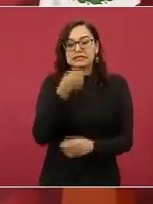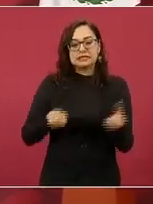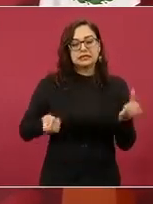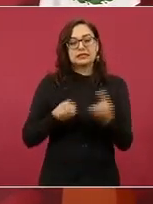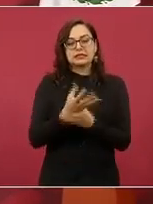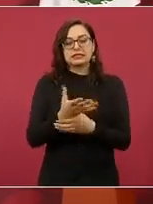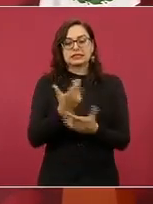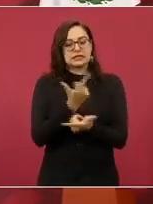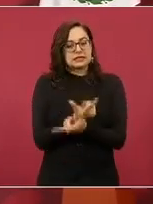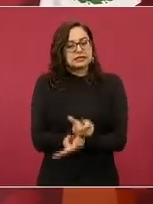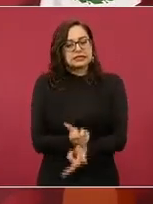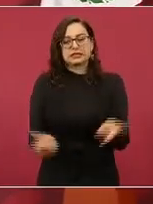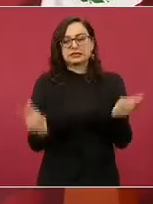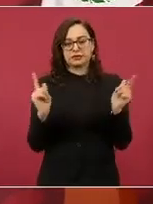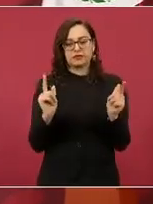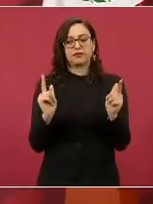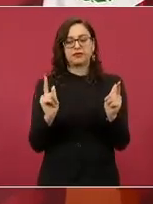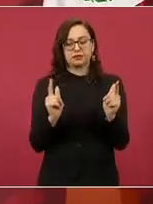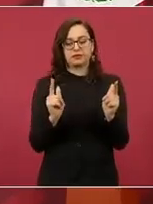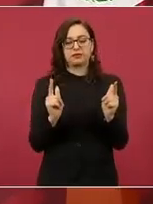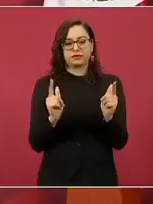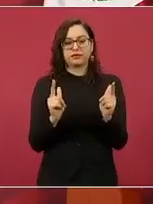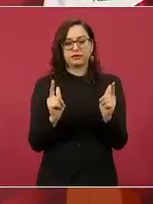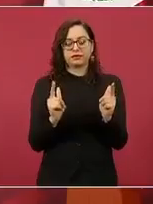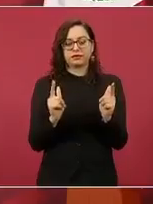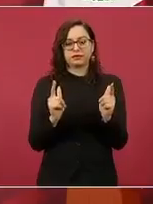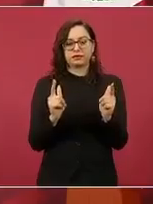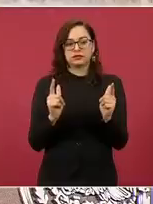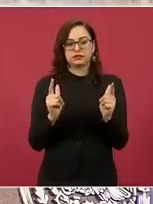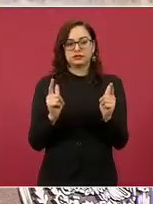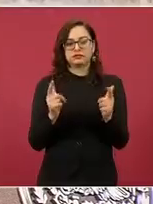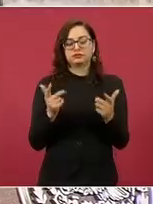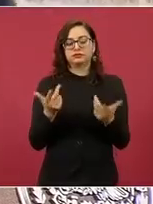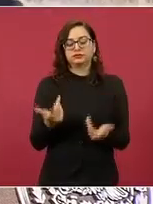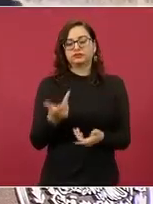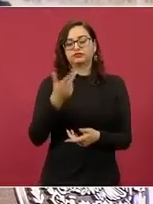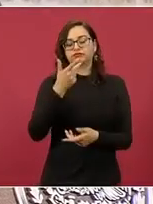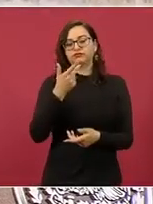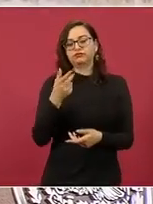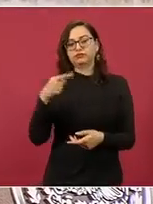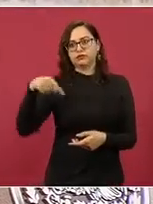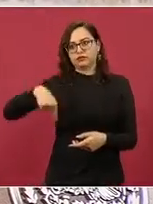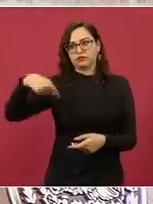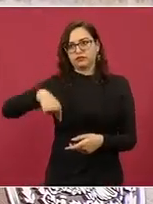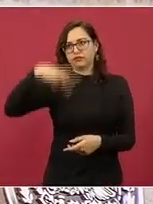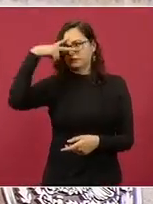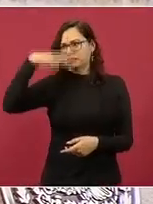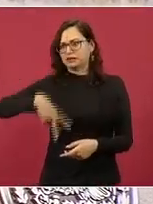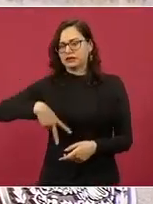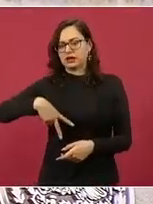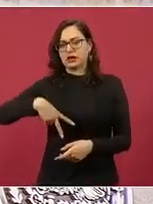era en ese entonces Álvaro Obregón, presidente de México,